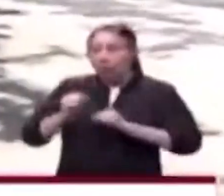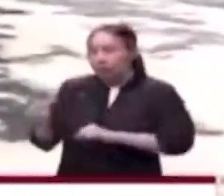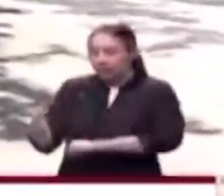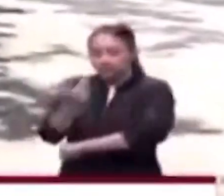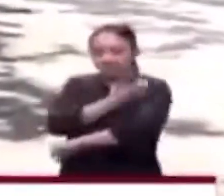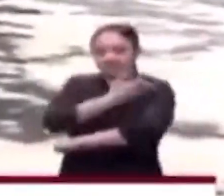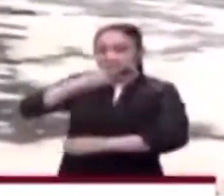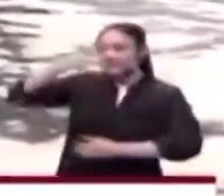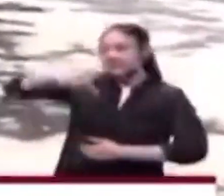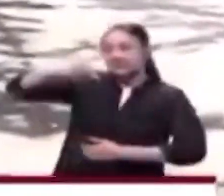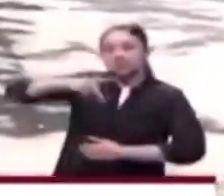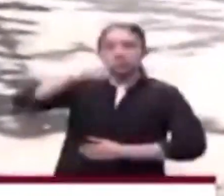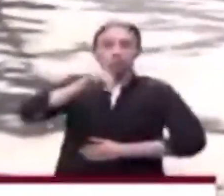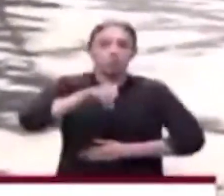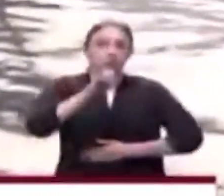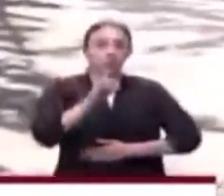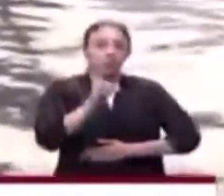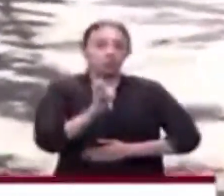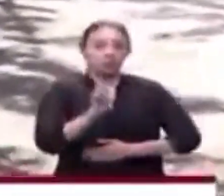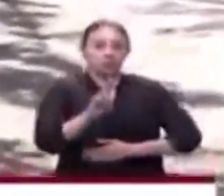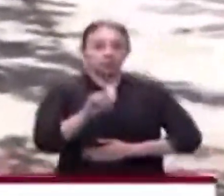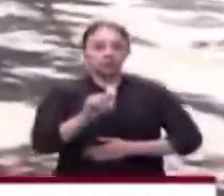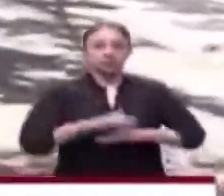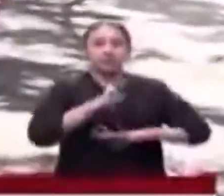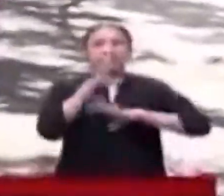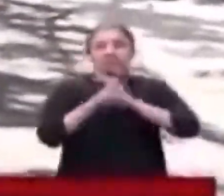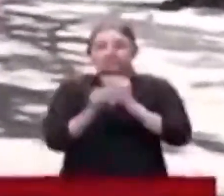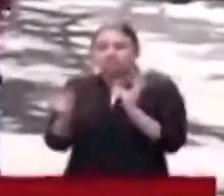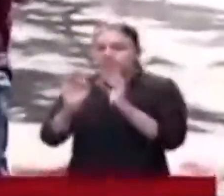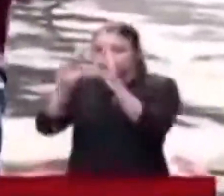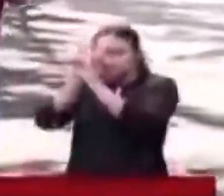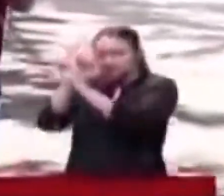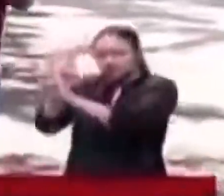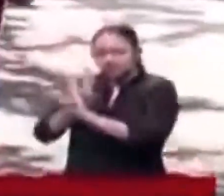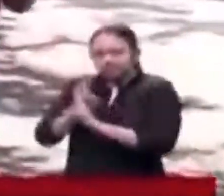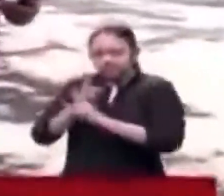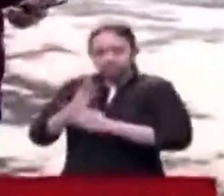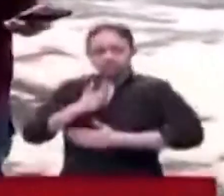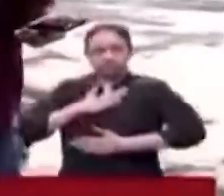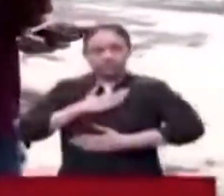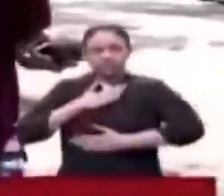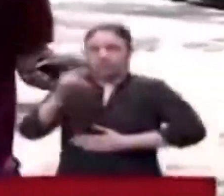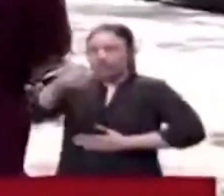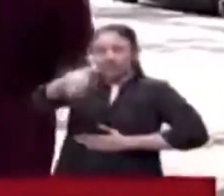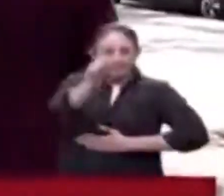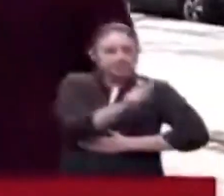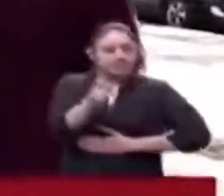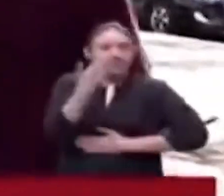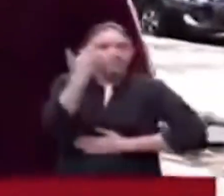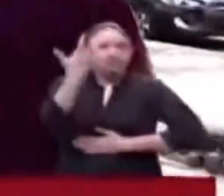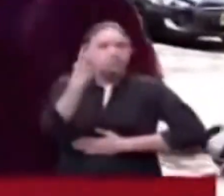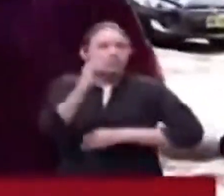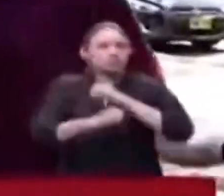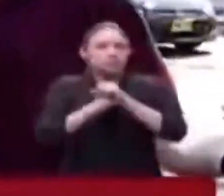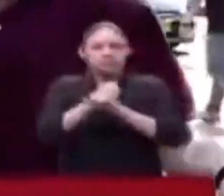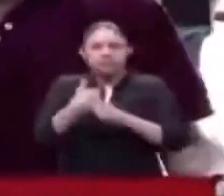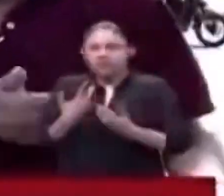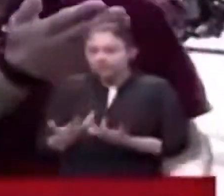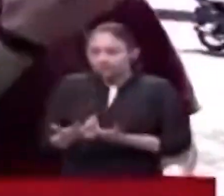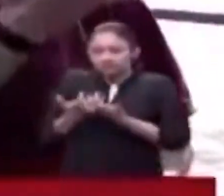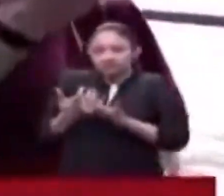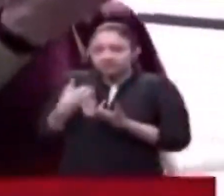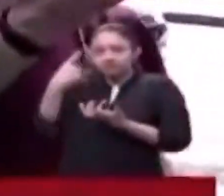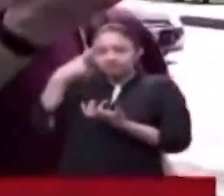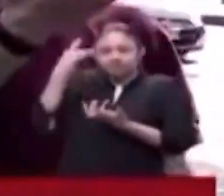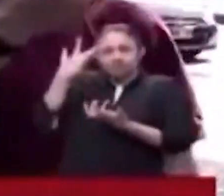vacunarnos con la segunda de Moderna. Además, no están respetando los mayores de 50. No sé por qué